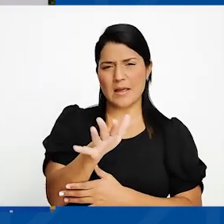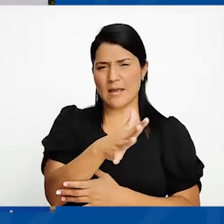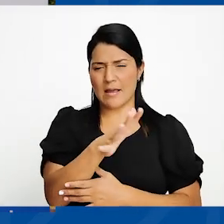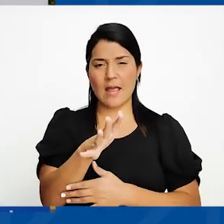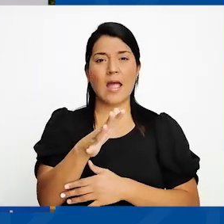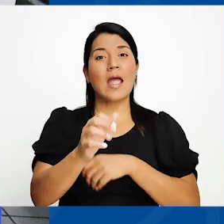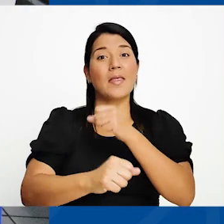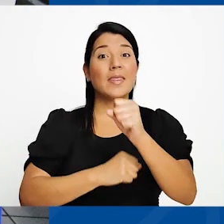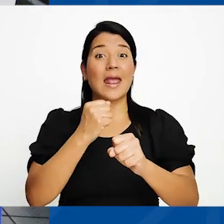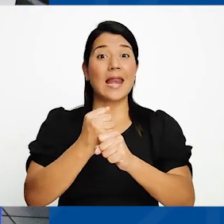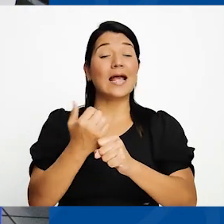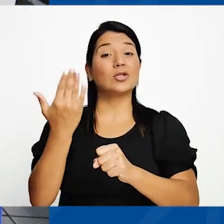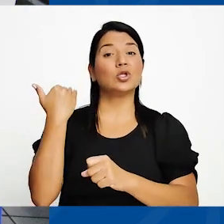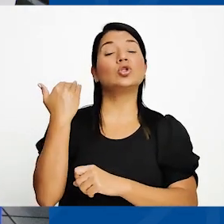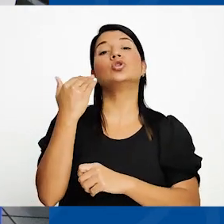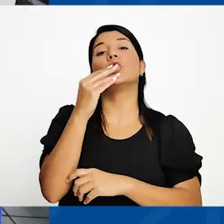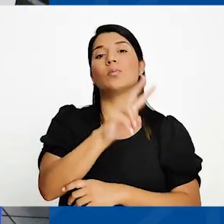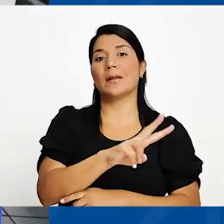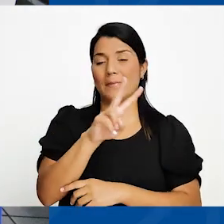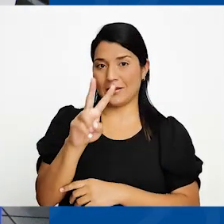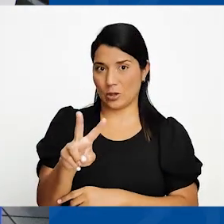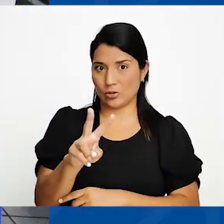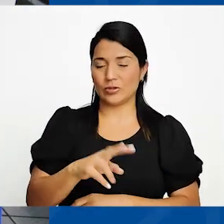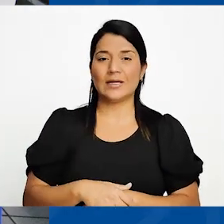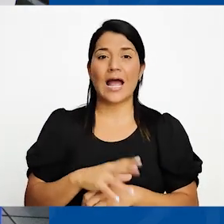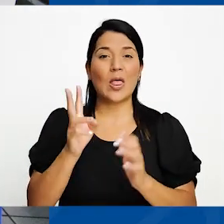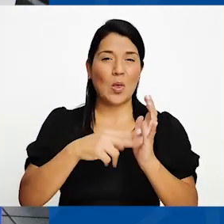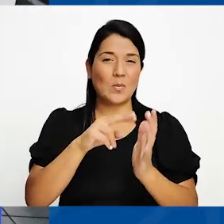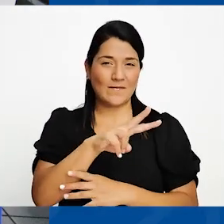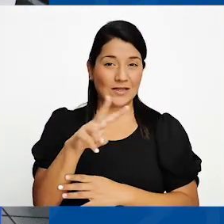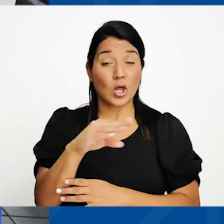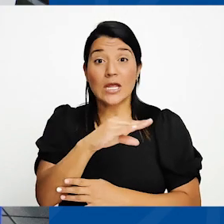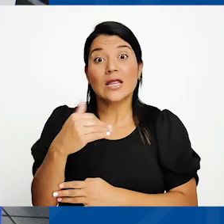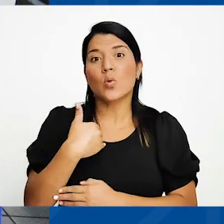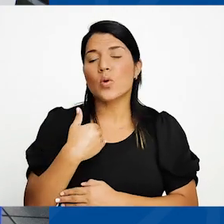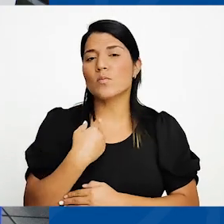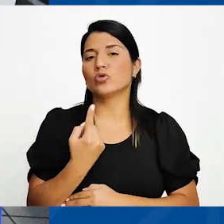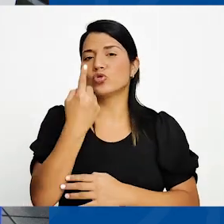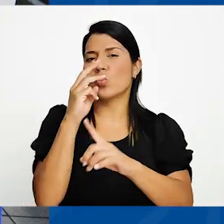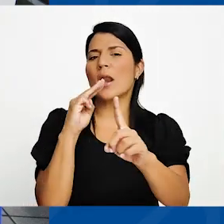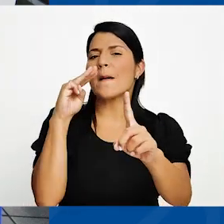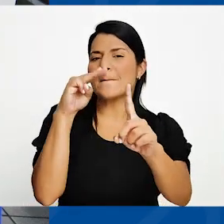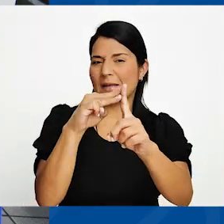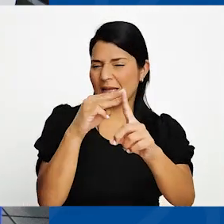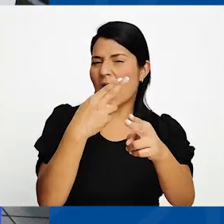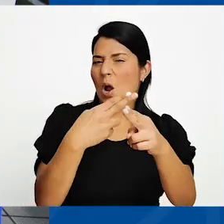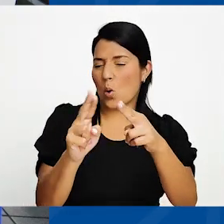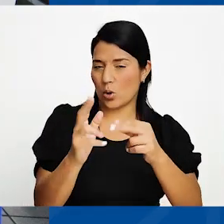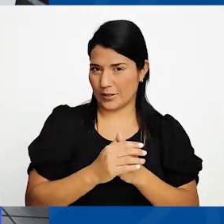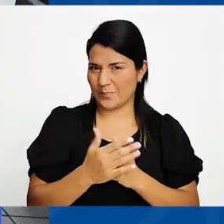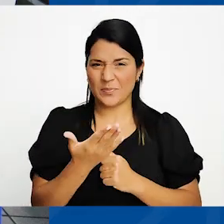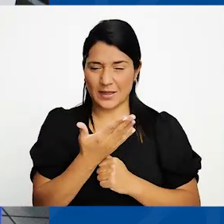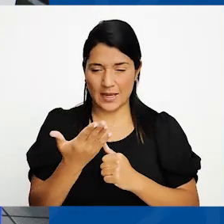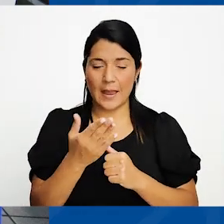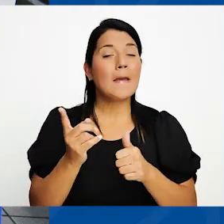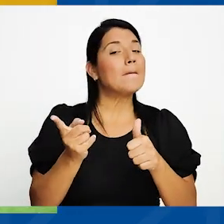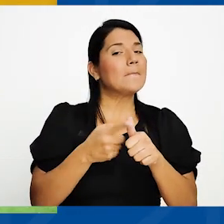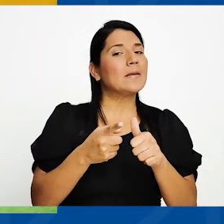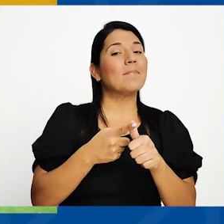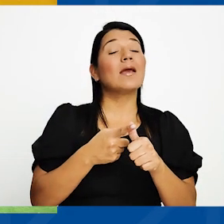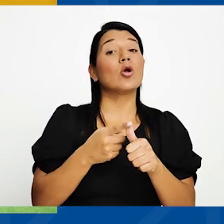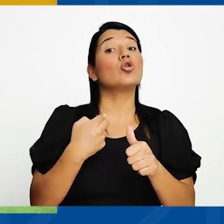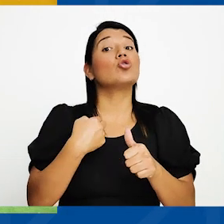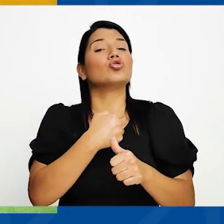ahí del año 2022, el año anterior. Y teníamos una pequeña meta. Lo primero era que estábamos buscando iniciarlo en el 2023.